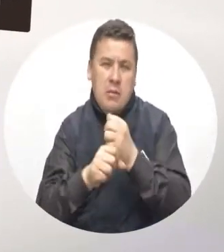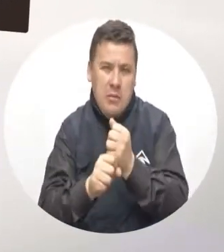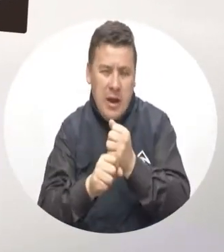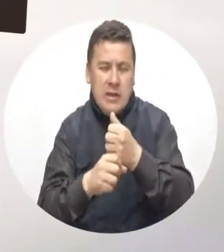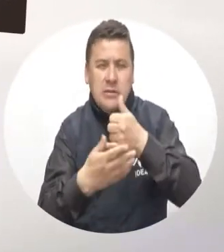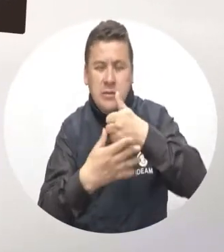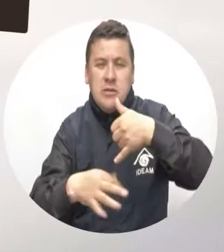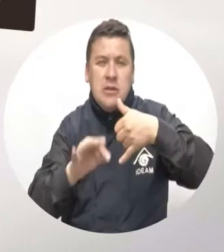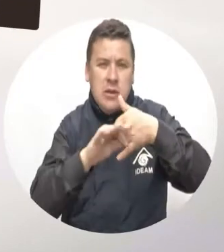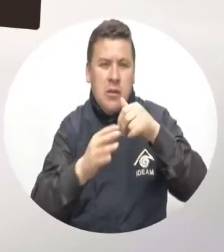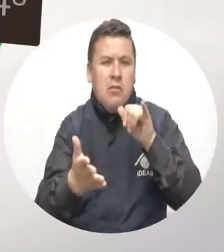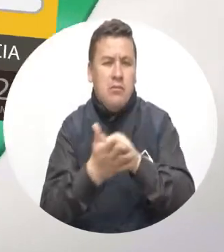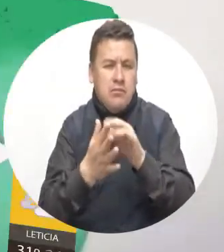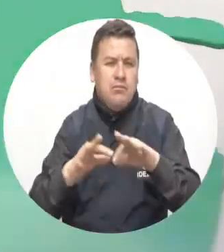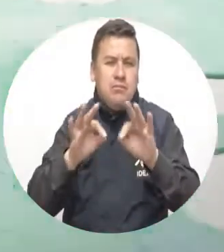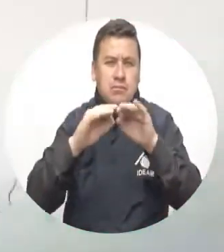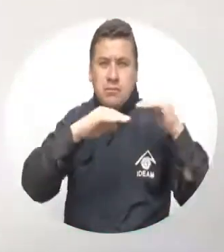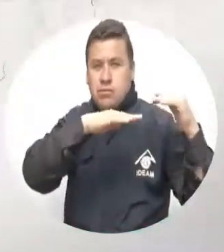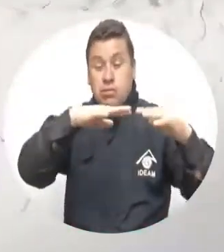nubosidades importantes.